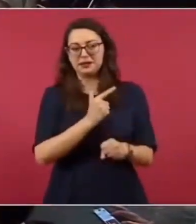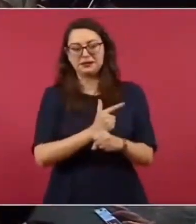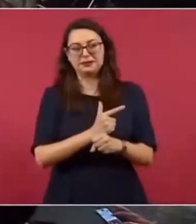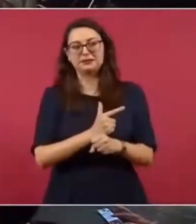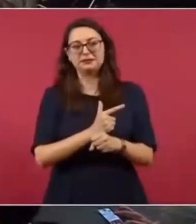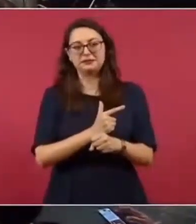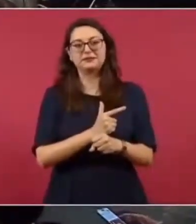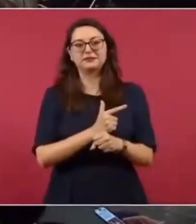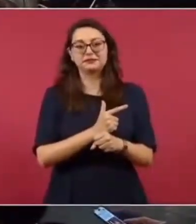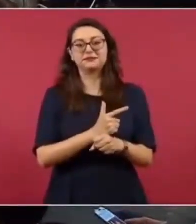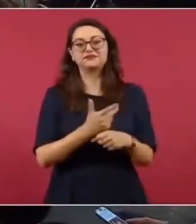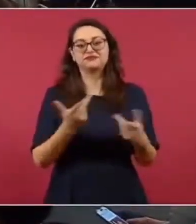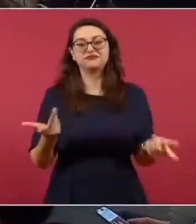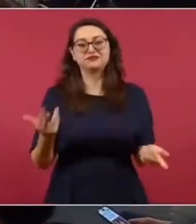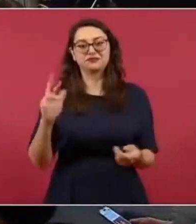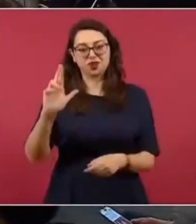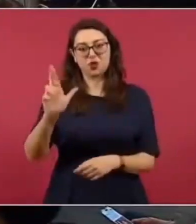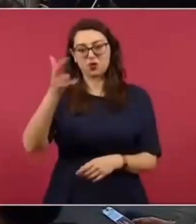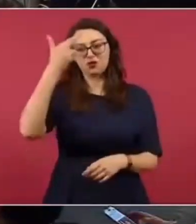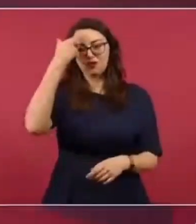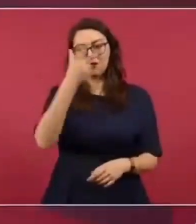por Graham Greene,